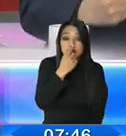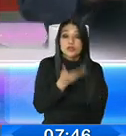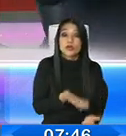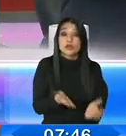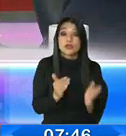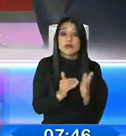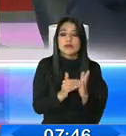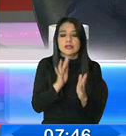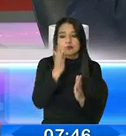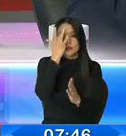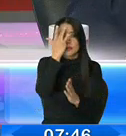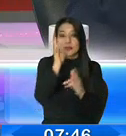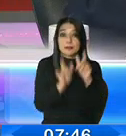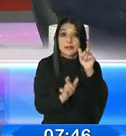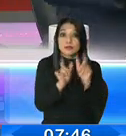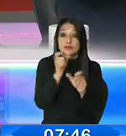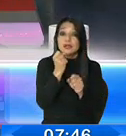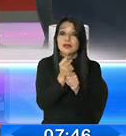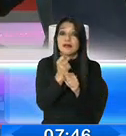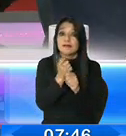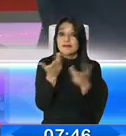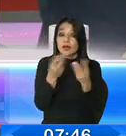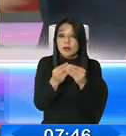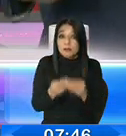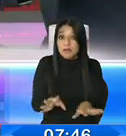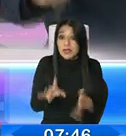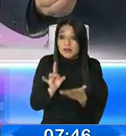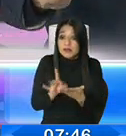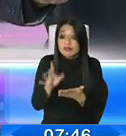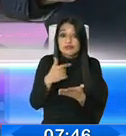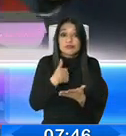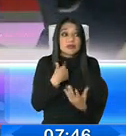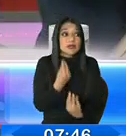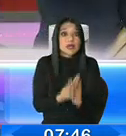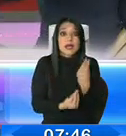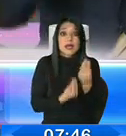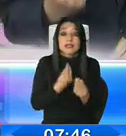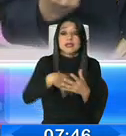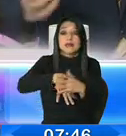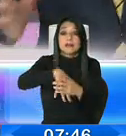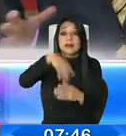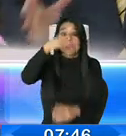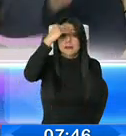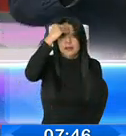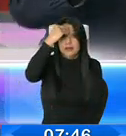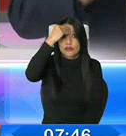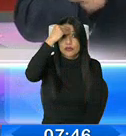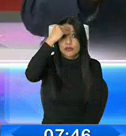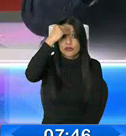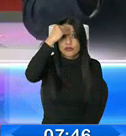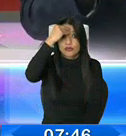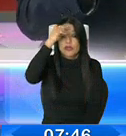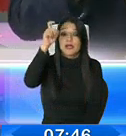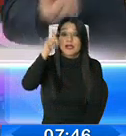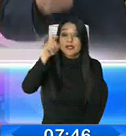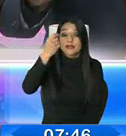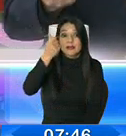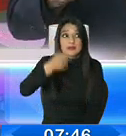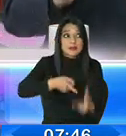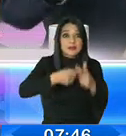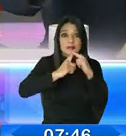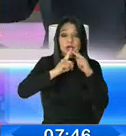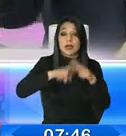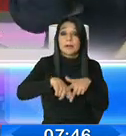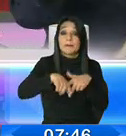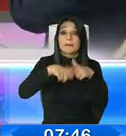le digo ¿por qué? Porque la gente desempleada no le queda otra que emprender. Entonces, el momento de emprender, bueno, necesito dinero para